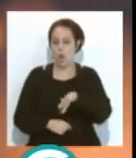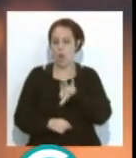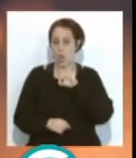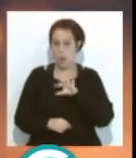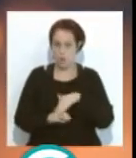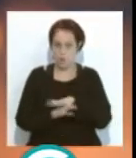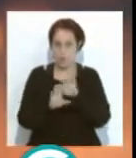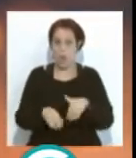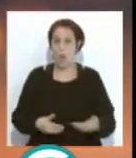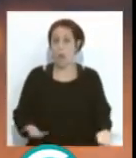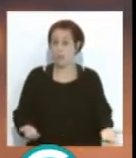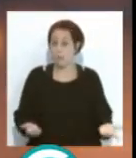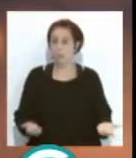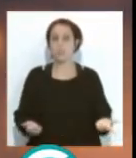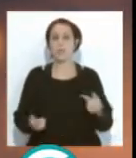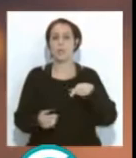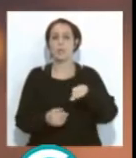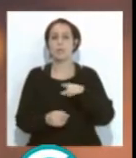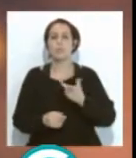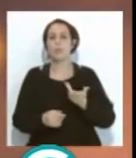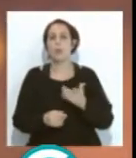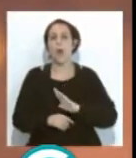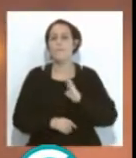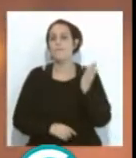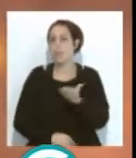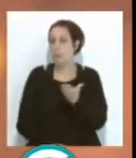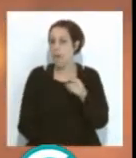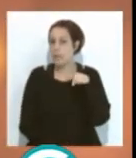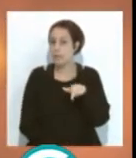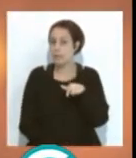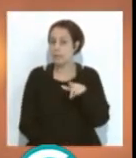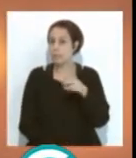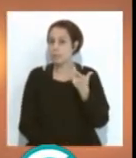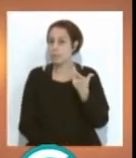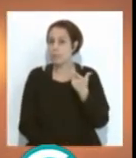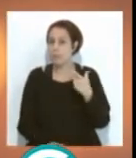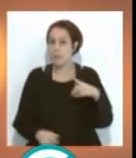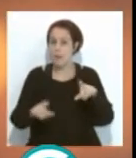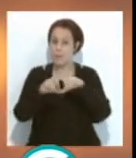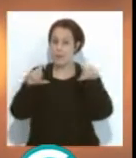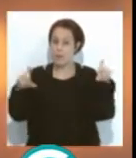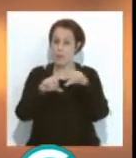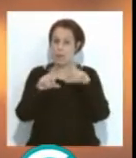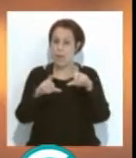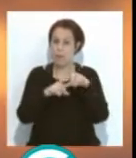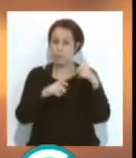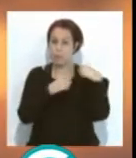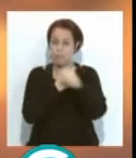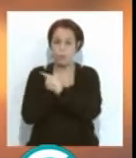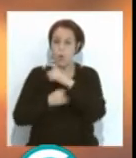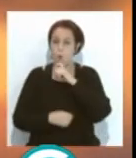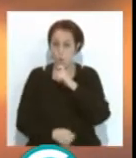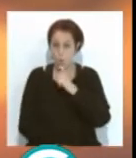al final también eso repercute en cómo conformar ese patronato. Porque